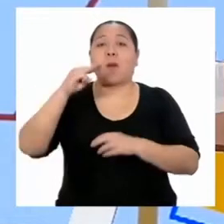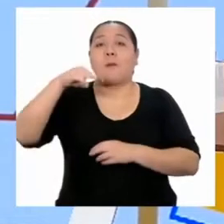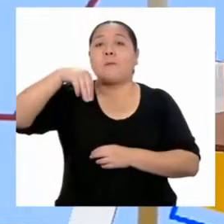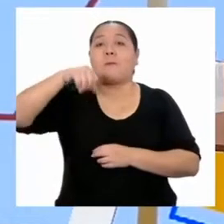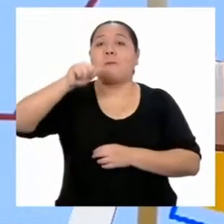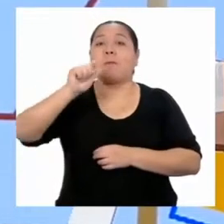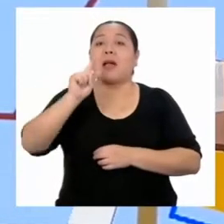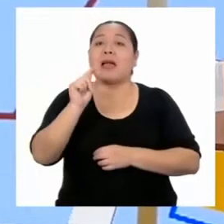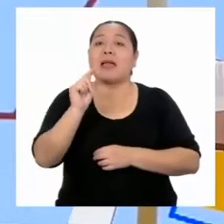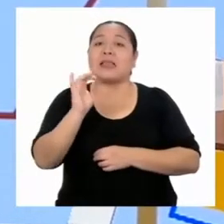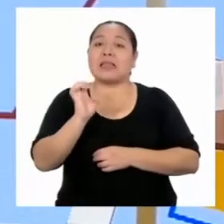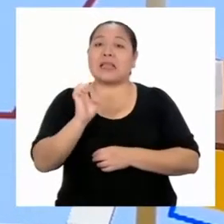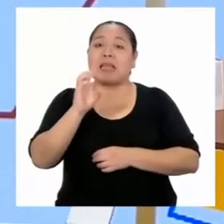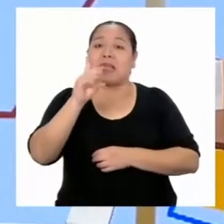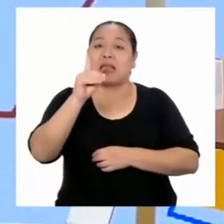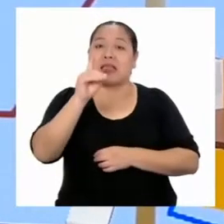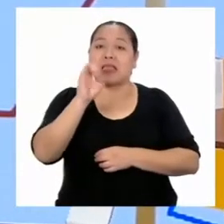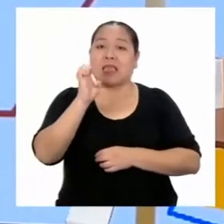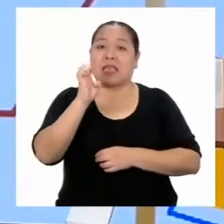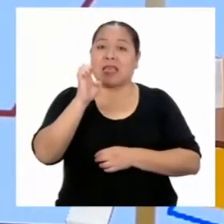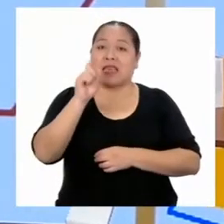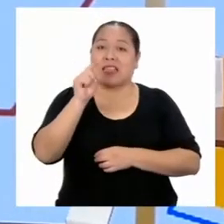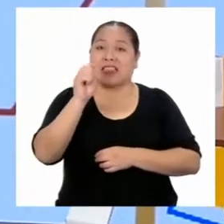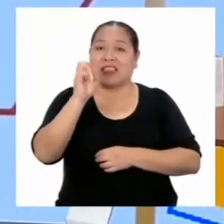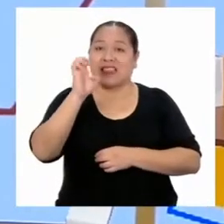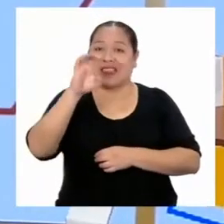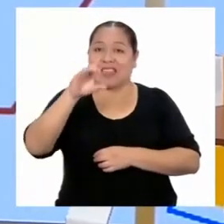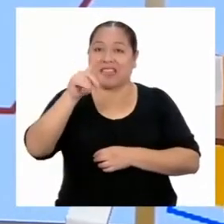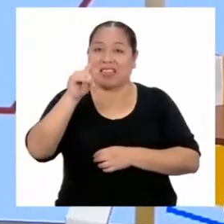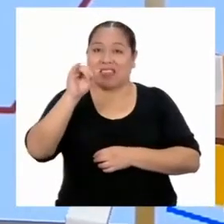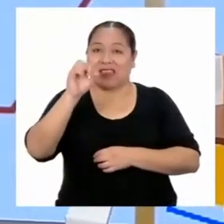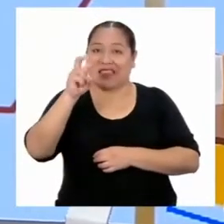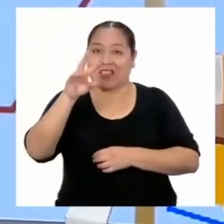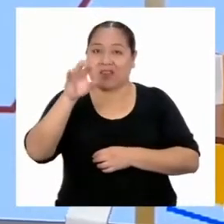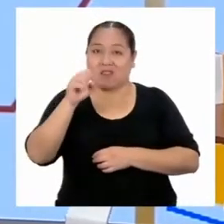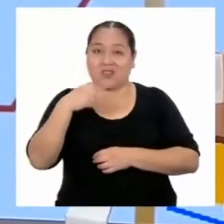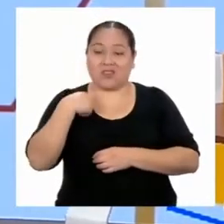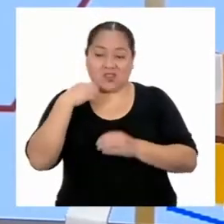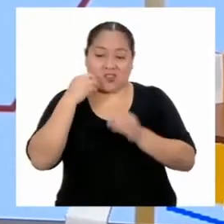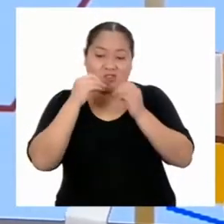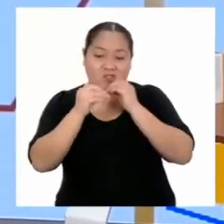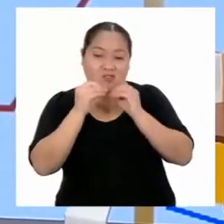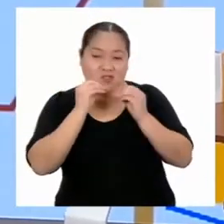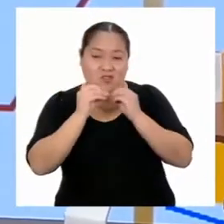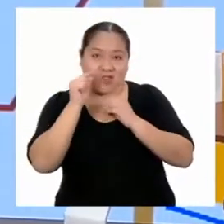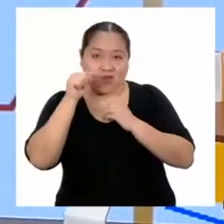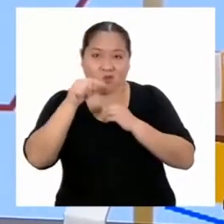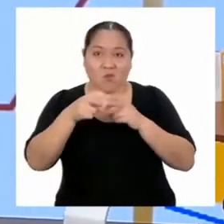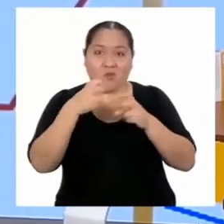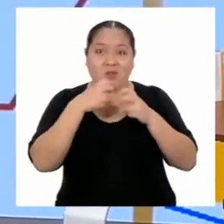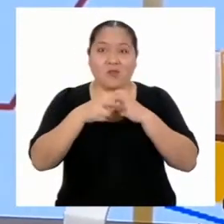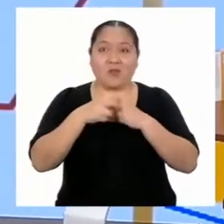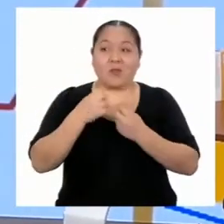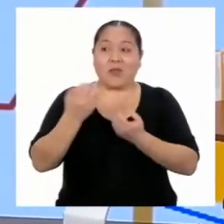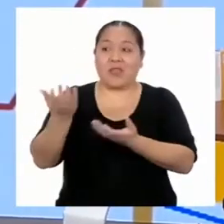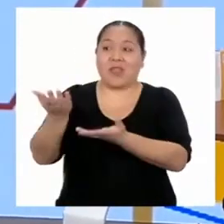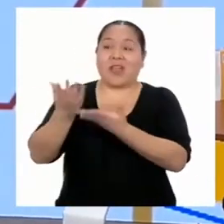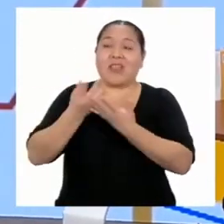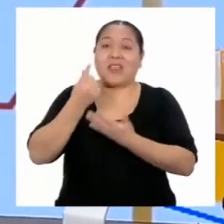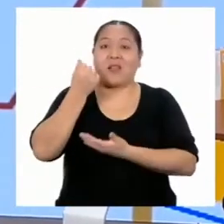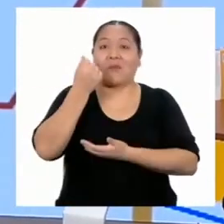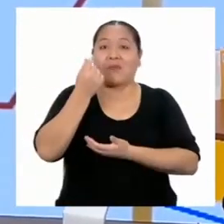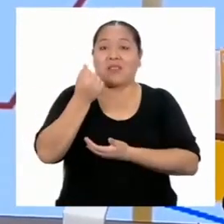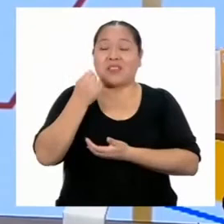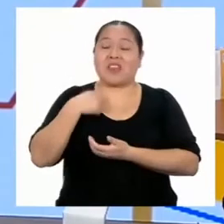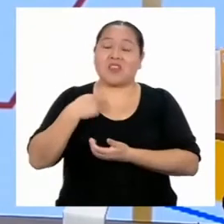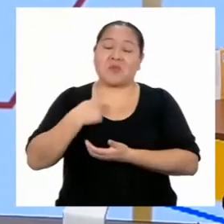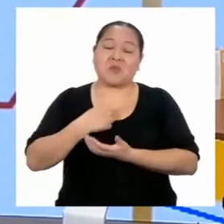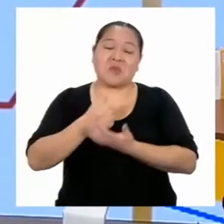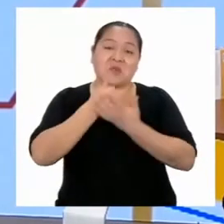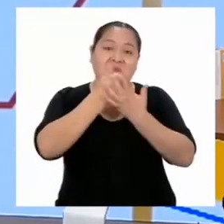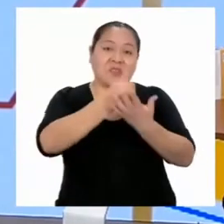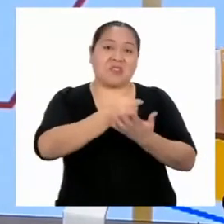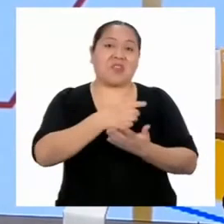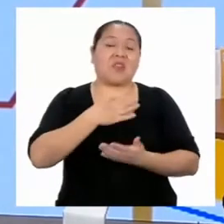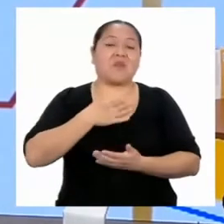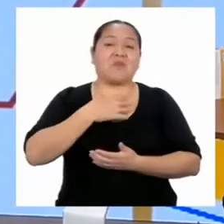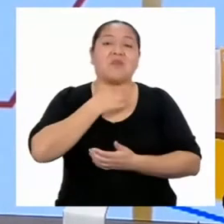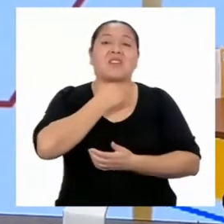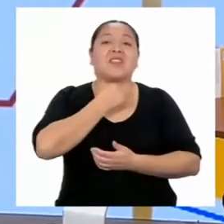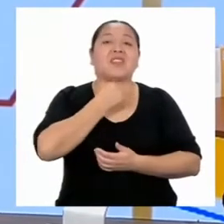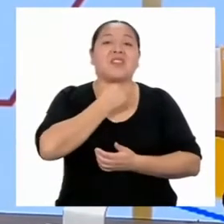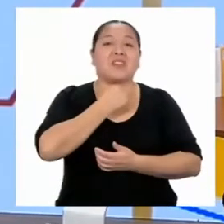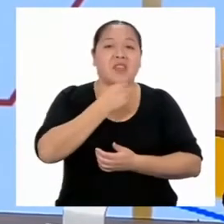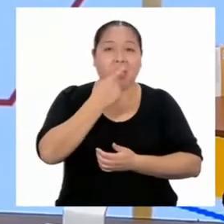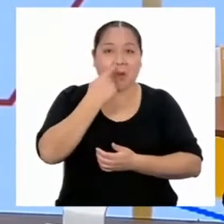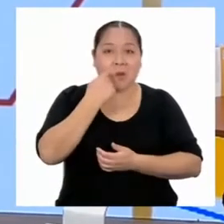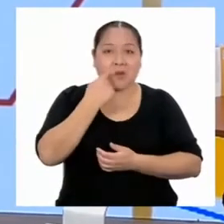Y ahora tengo que resolver un misterio. Y si gano, me darán el dinero y así podré ayudar a mi abuelo. La dinámica del juego